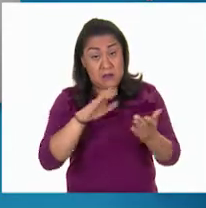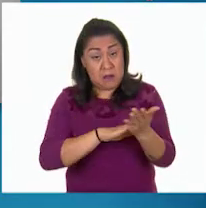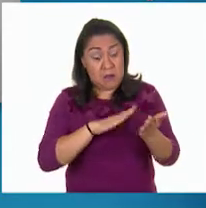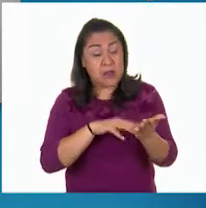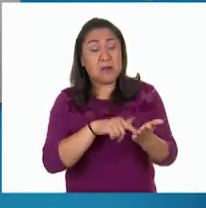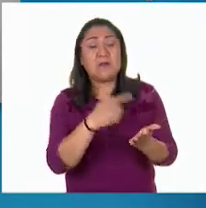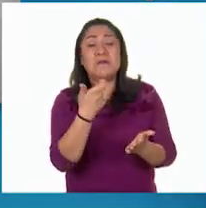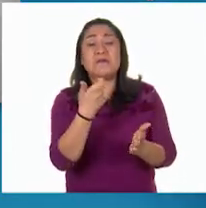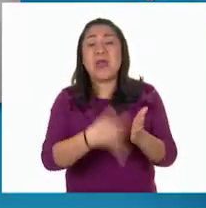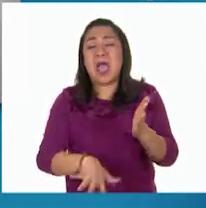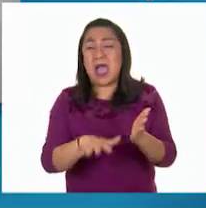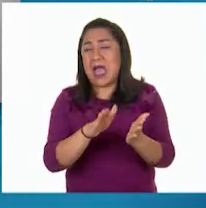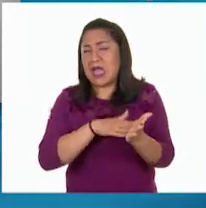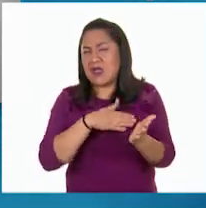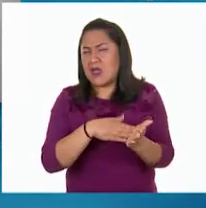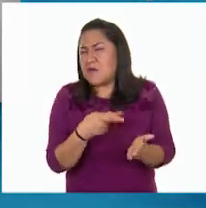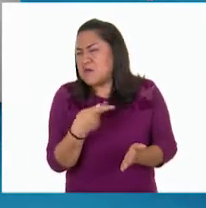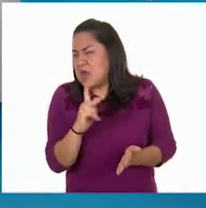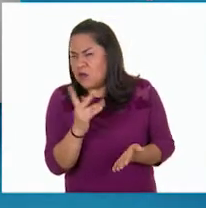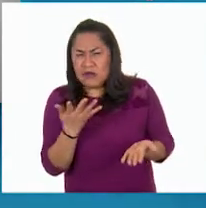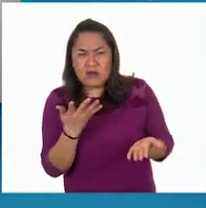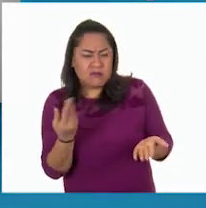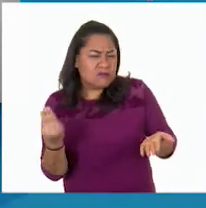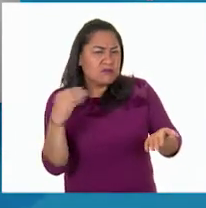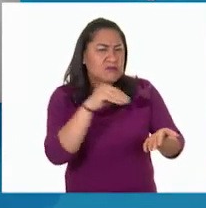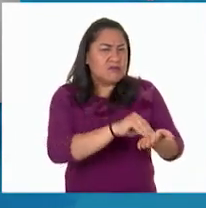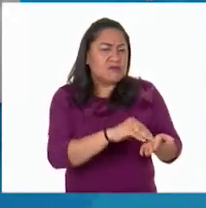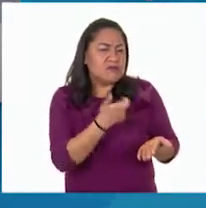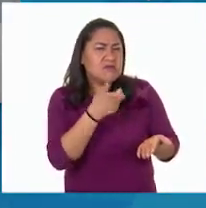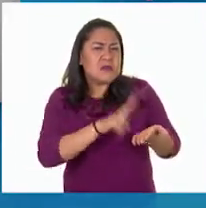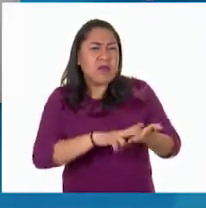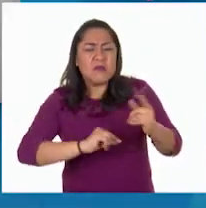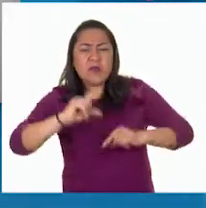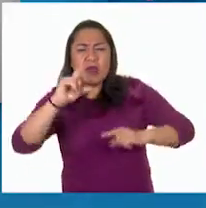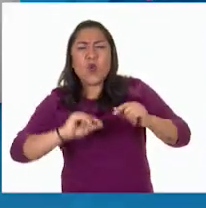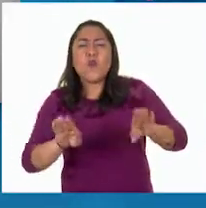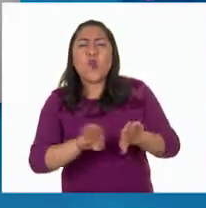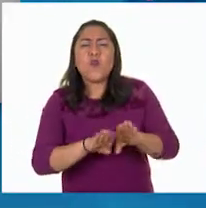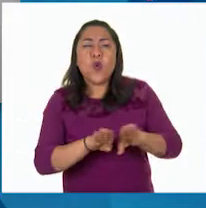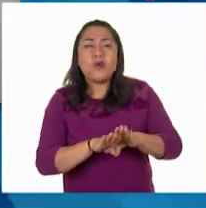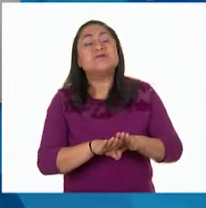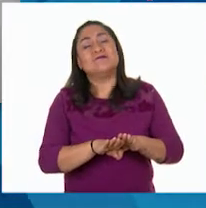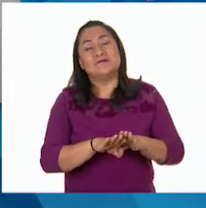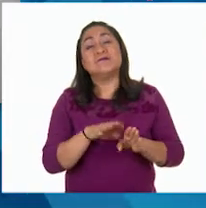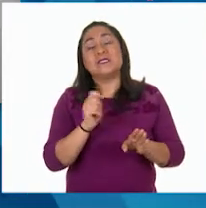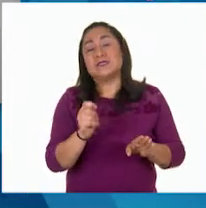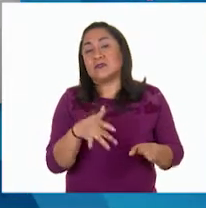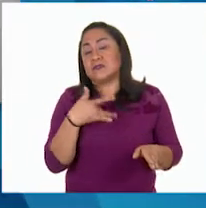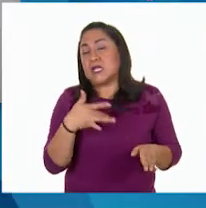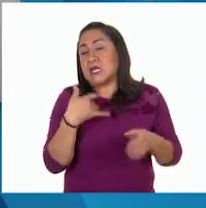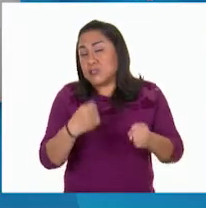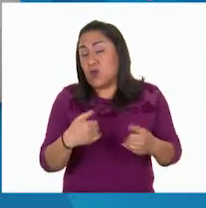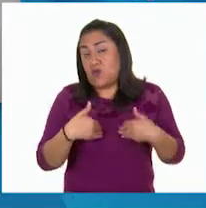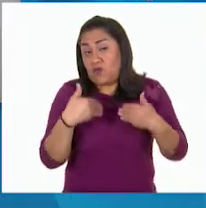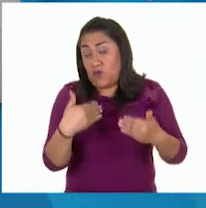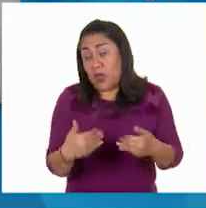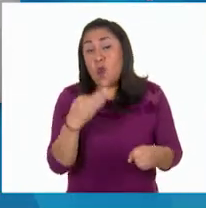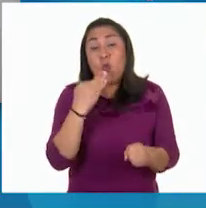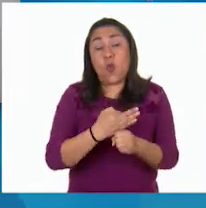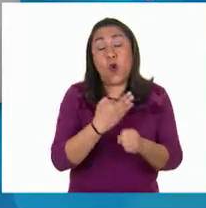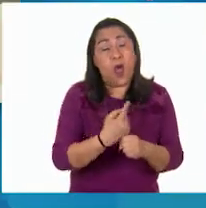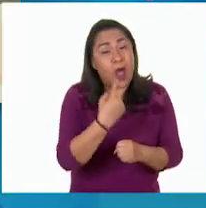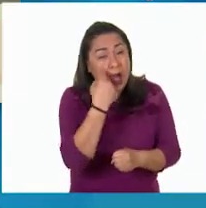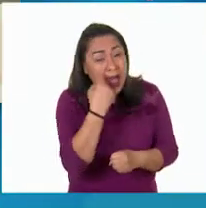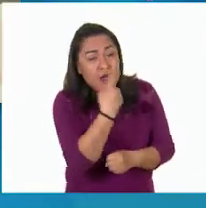solo unos centavos. ¿Qué es entonces lo que le da valor al dinero? En una palabra, la confianza. Hoy en día todos usamos los